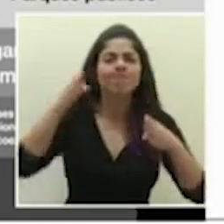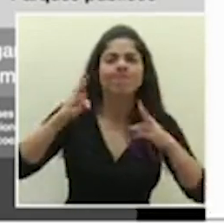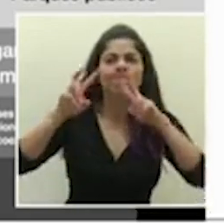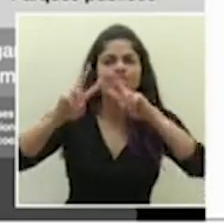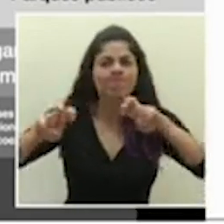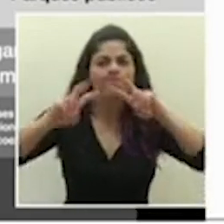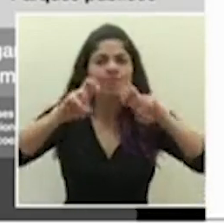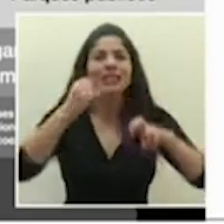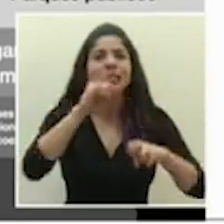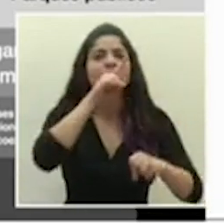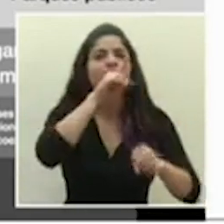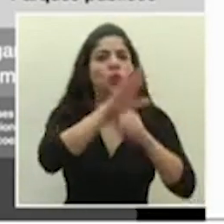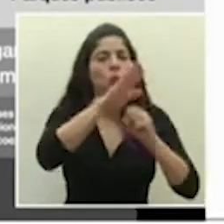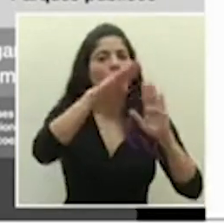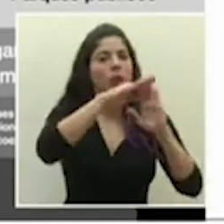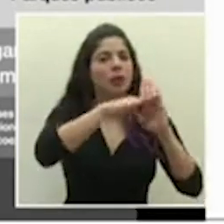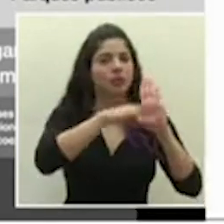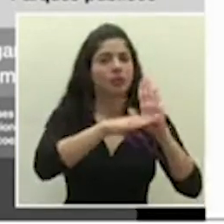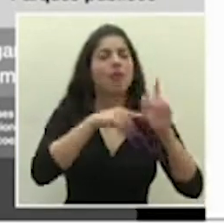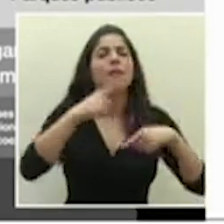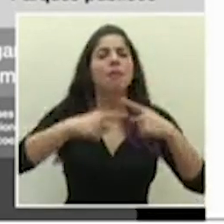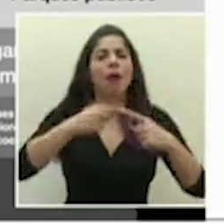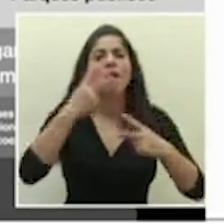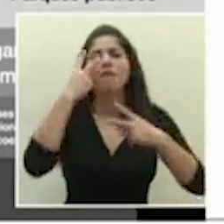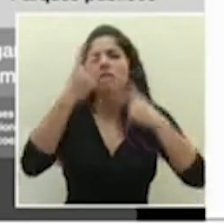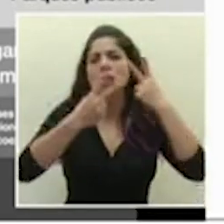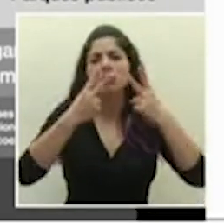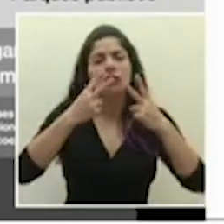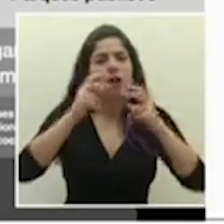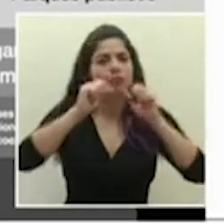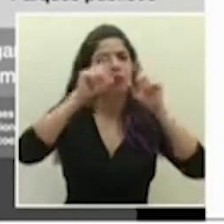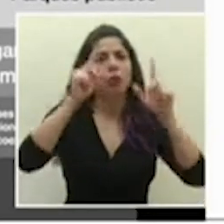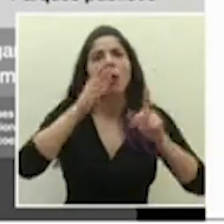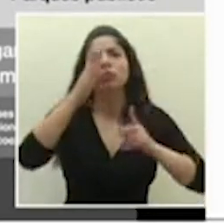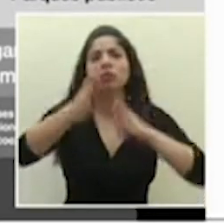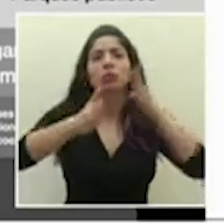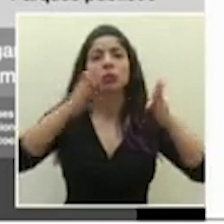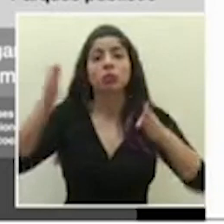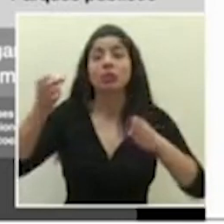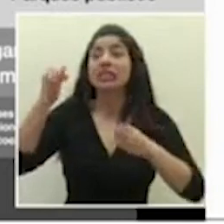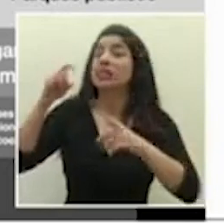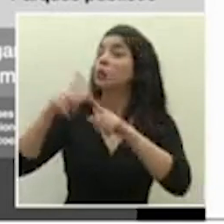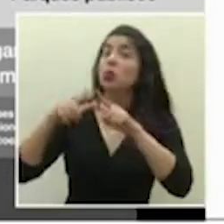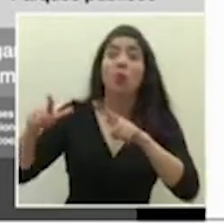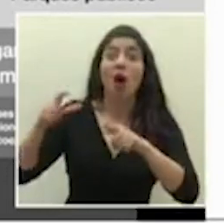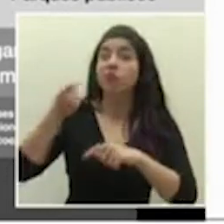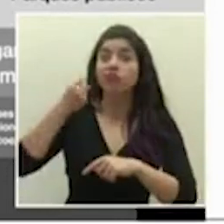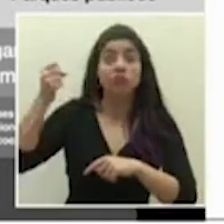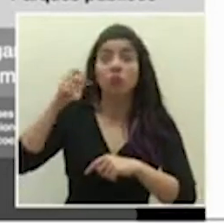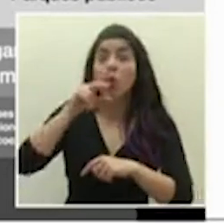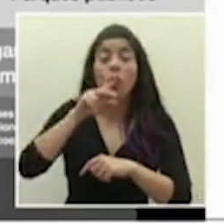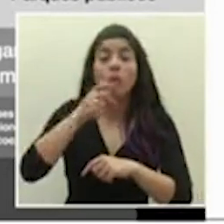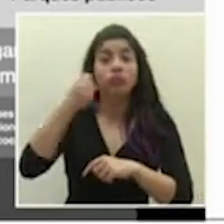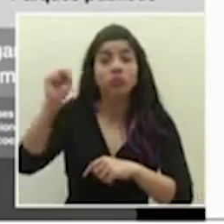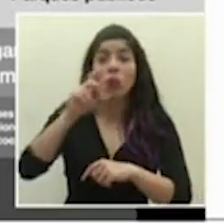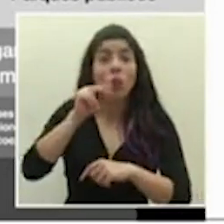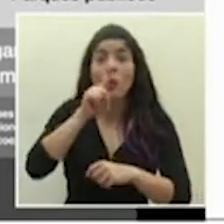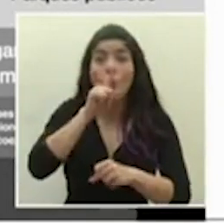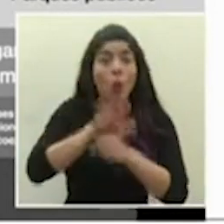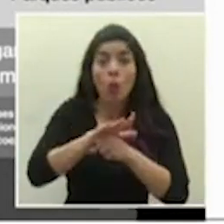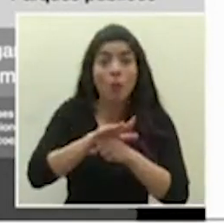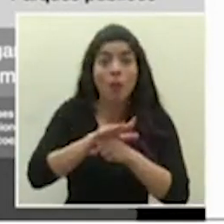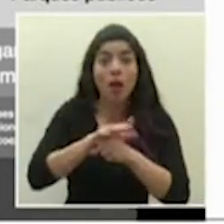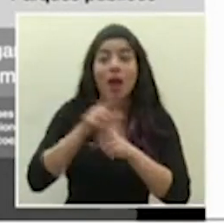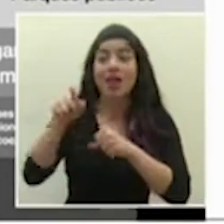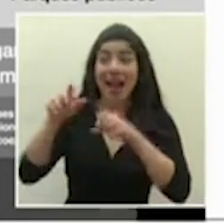medidas. Vamos a estar visitando de forma aleatoria. Si un centro de estos no cumple, no solamente se le cancela la actividad